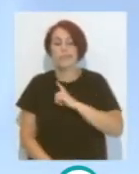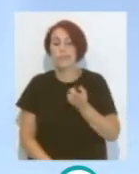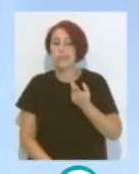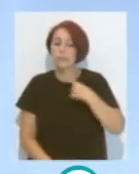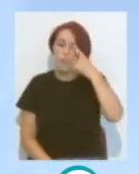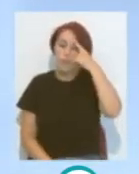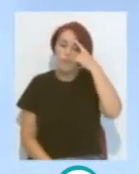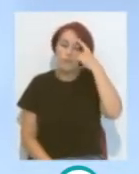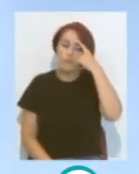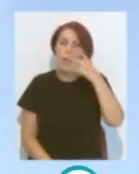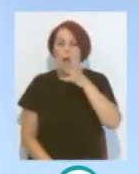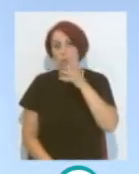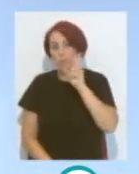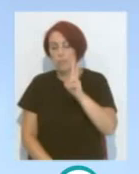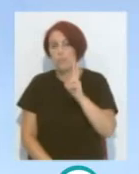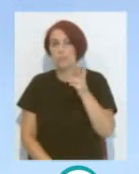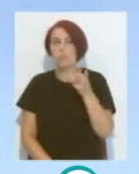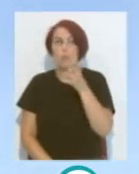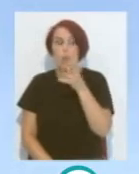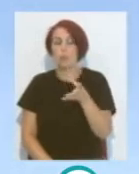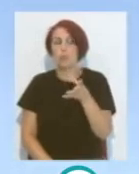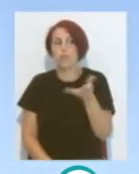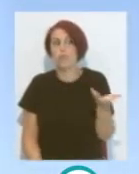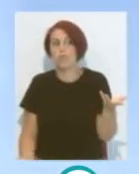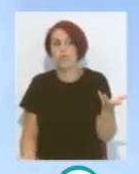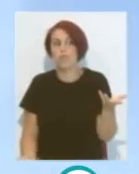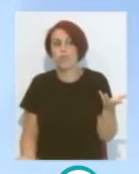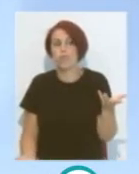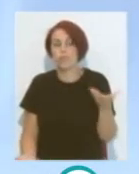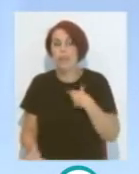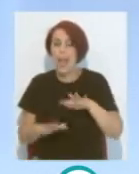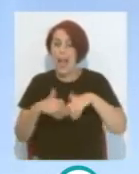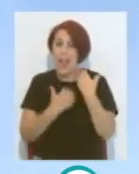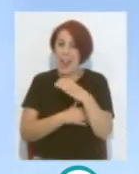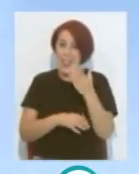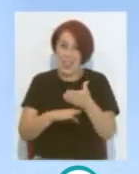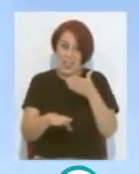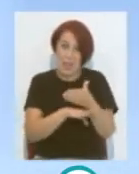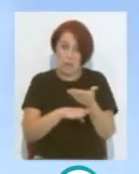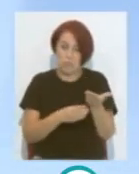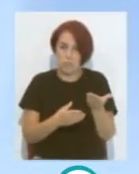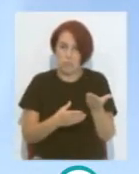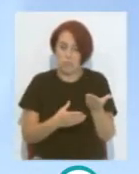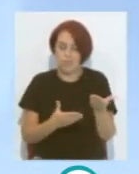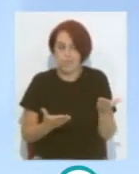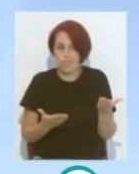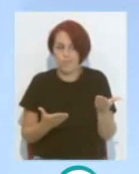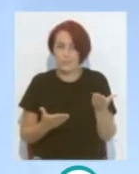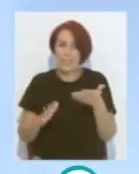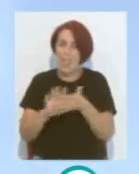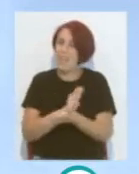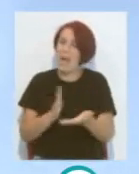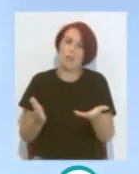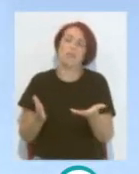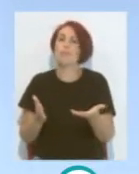ver ahora Porque realmente Ir al estadio ahora Es disfrutar de un